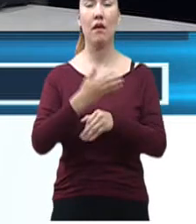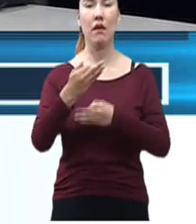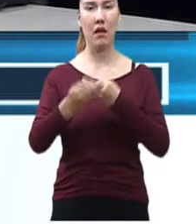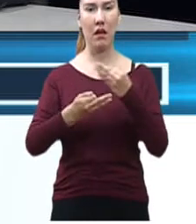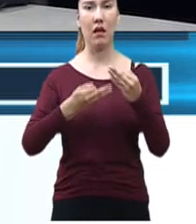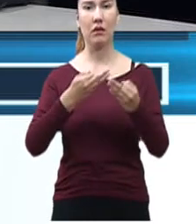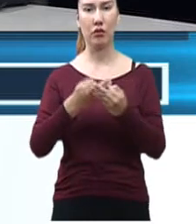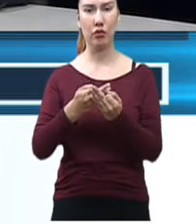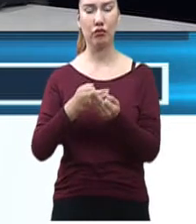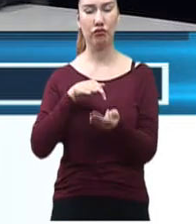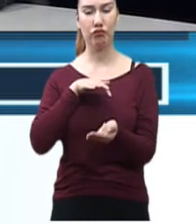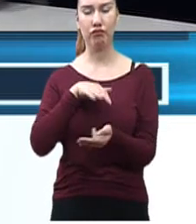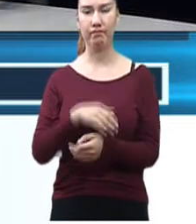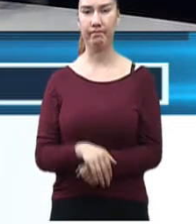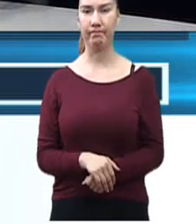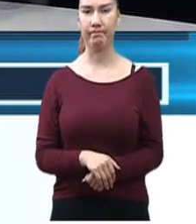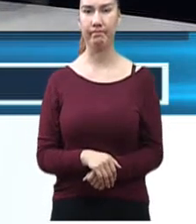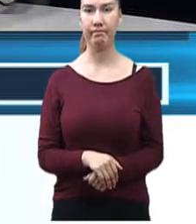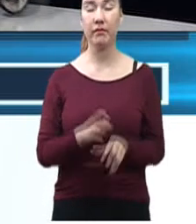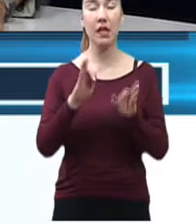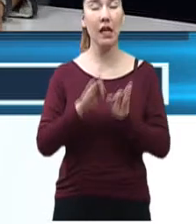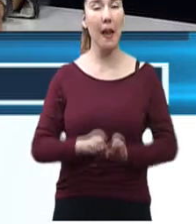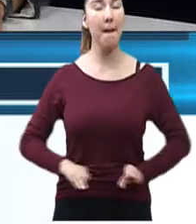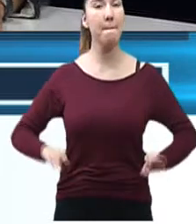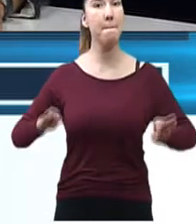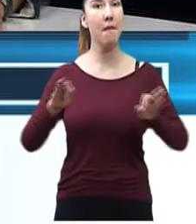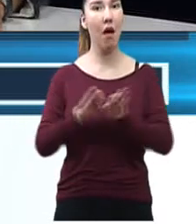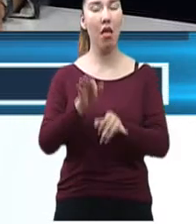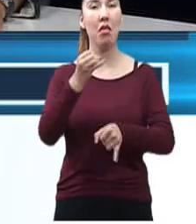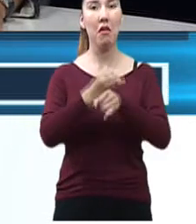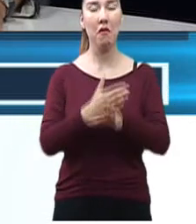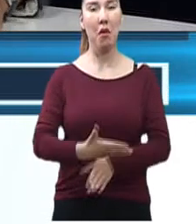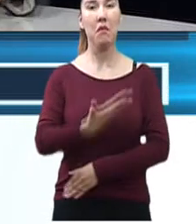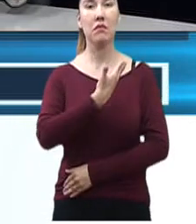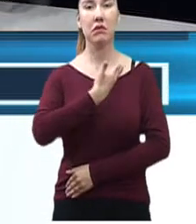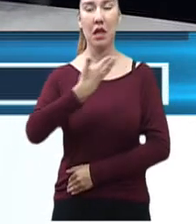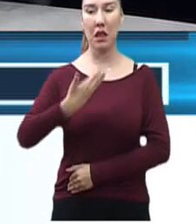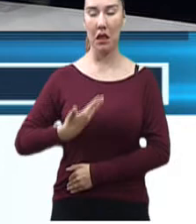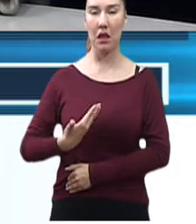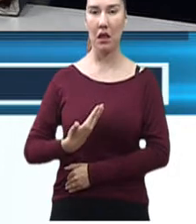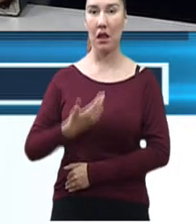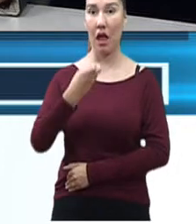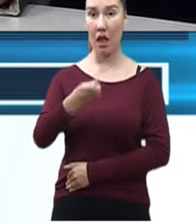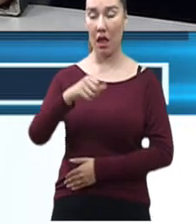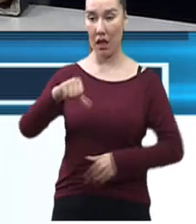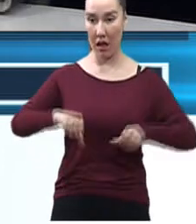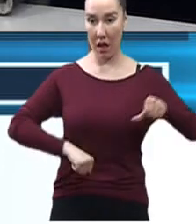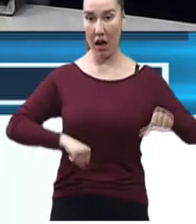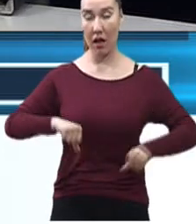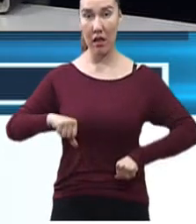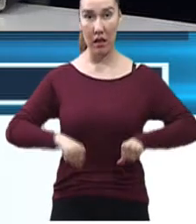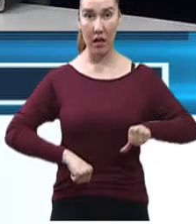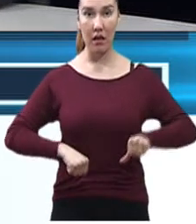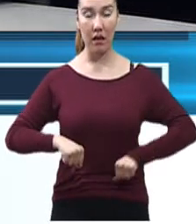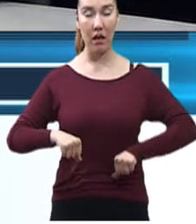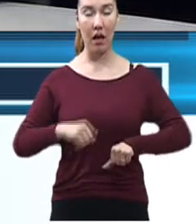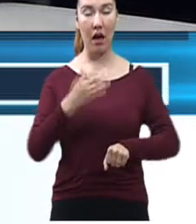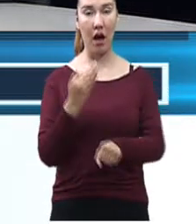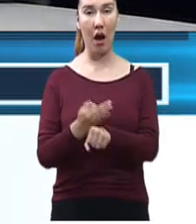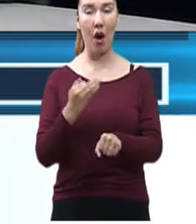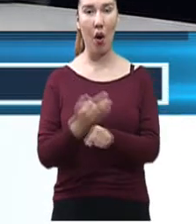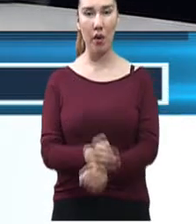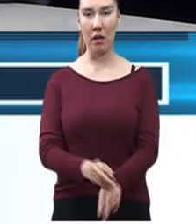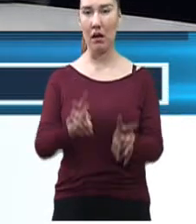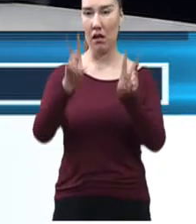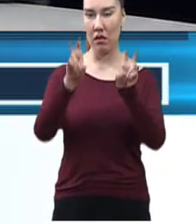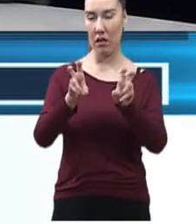implica, ¿no? Importante noticia nos acaba de dar, Presidenta, con respecto a las acciones inmediatas con temas de